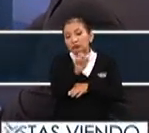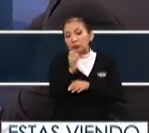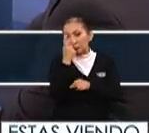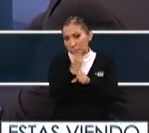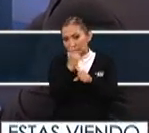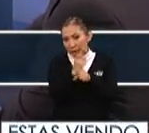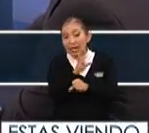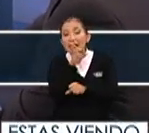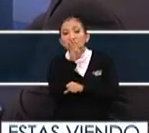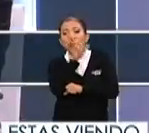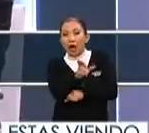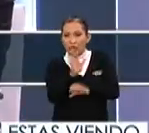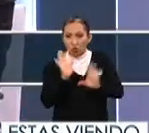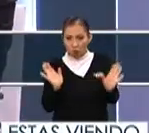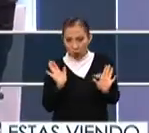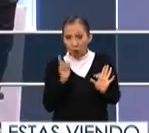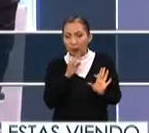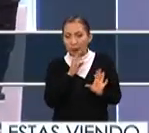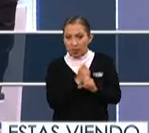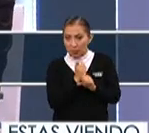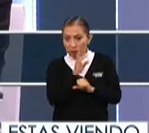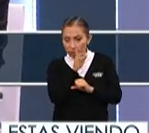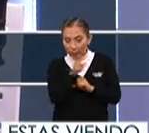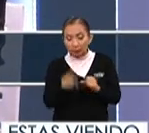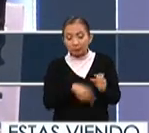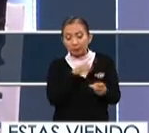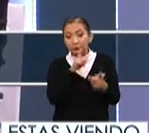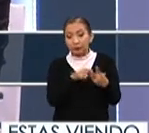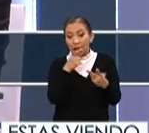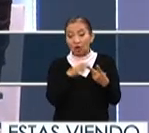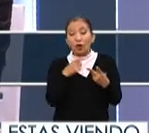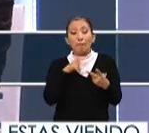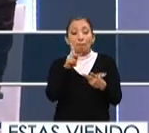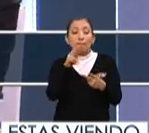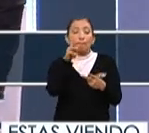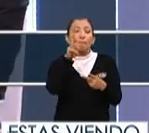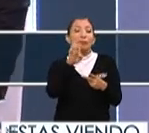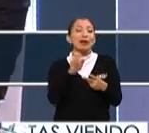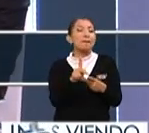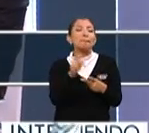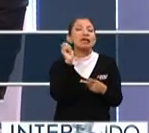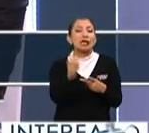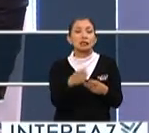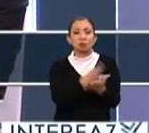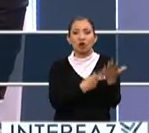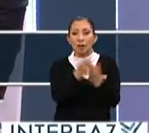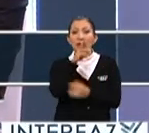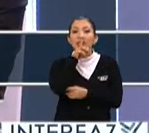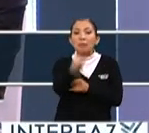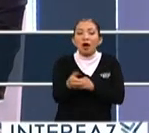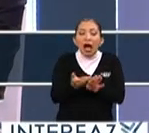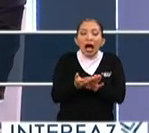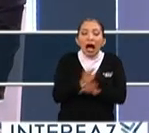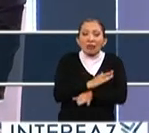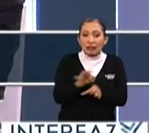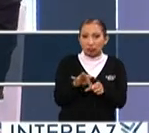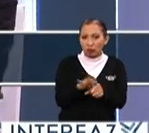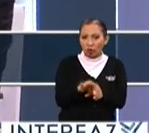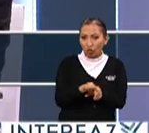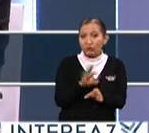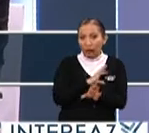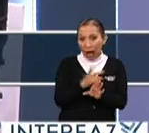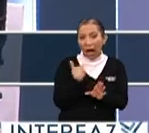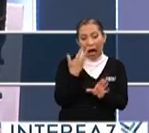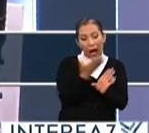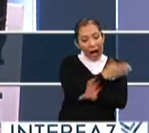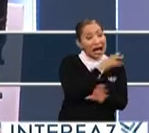sabiendo los contos rápidos. El segundo momento es el PREP, que es el programa de resultados preliminares electorales, que ya